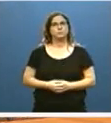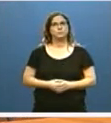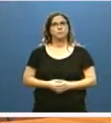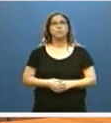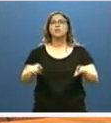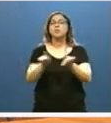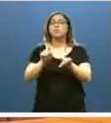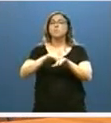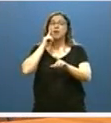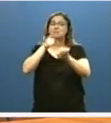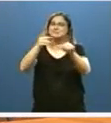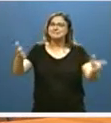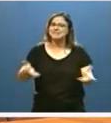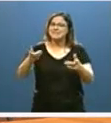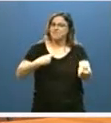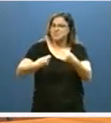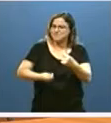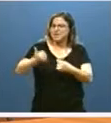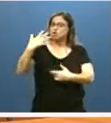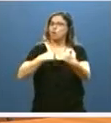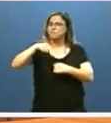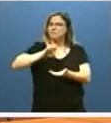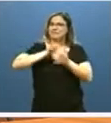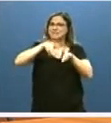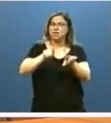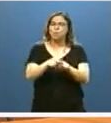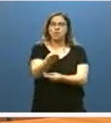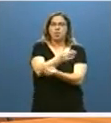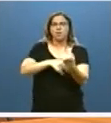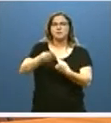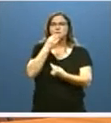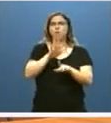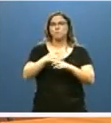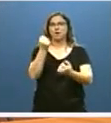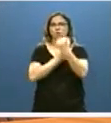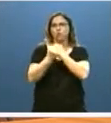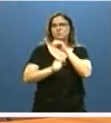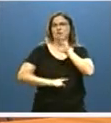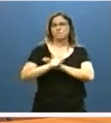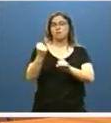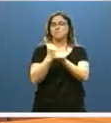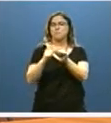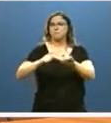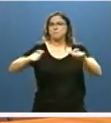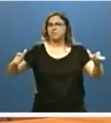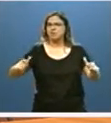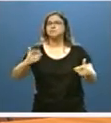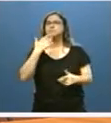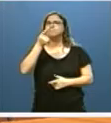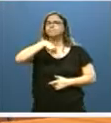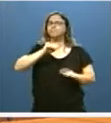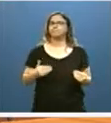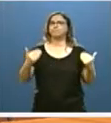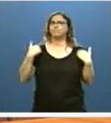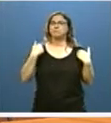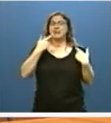Precisamente para favorecer la demanda interna y generar un entorno más propicio a la actividad económica y la creación de puestos de trabajo, asumimos